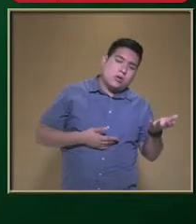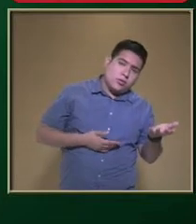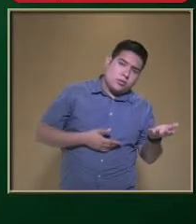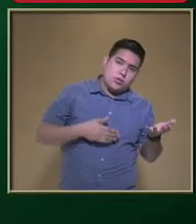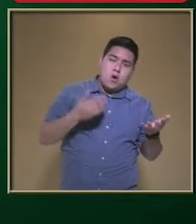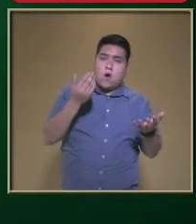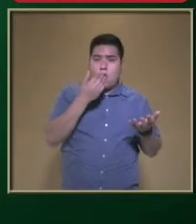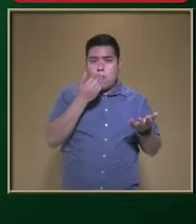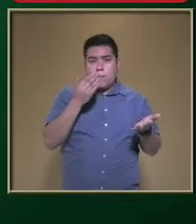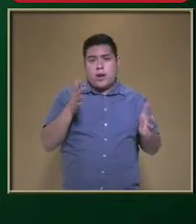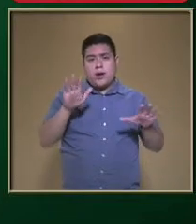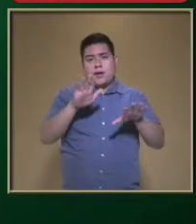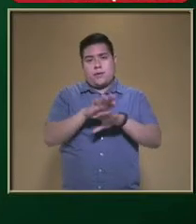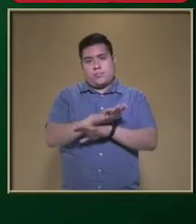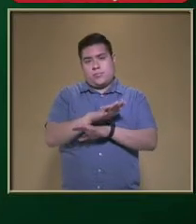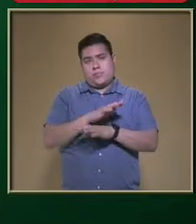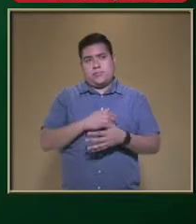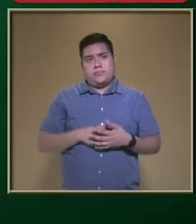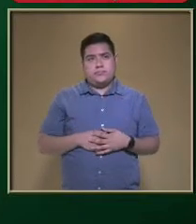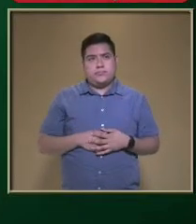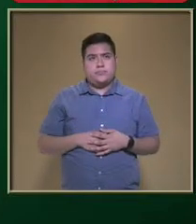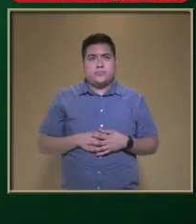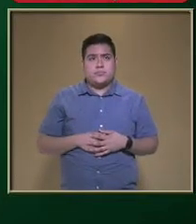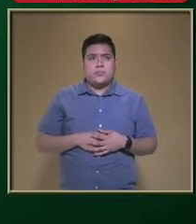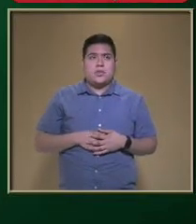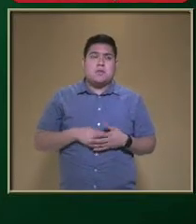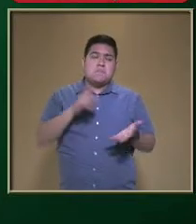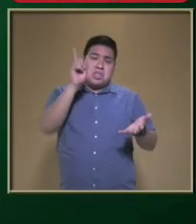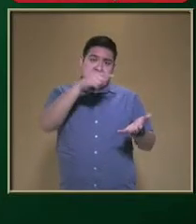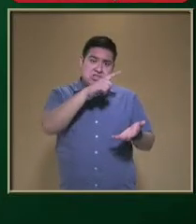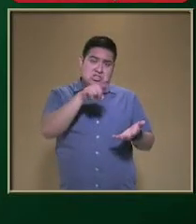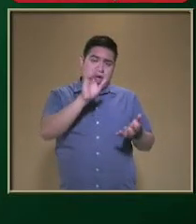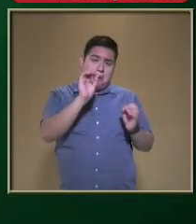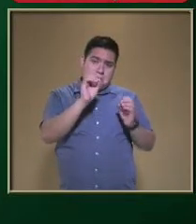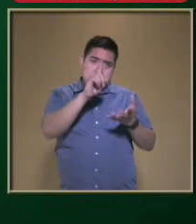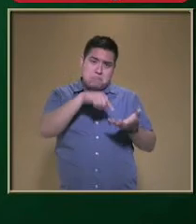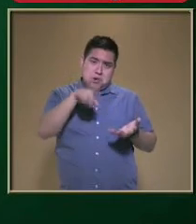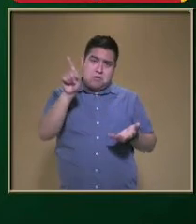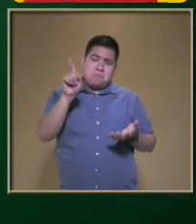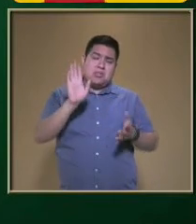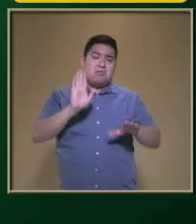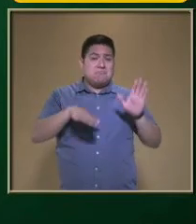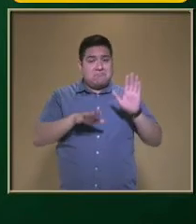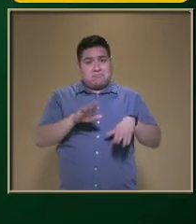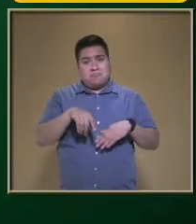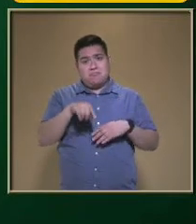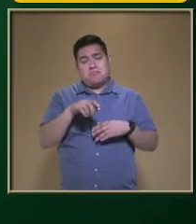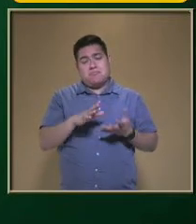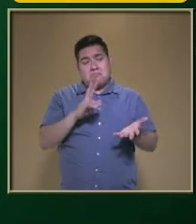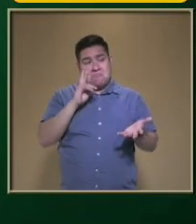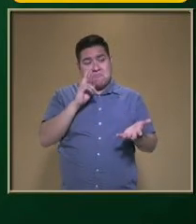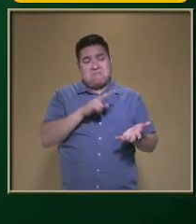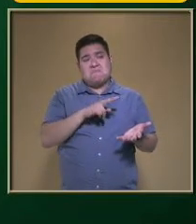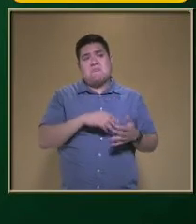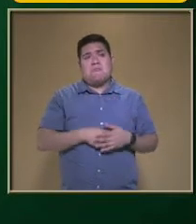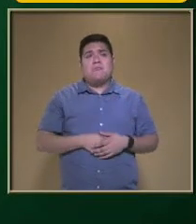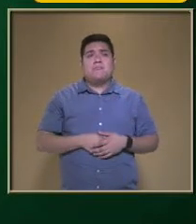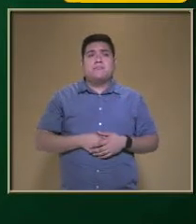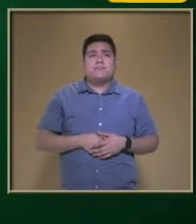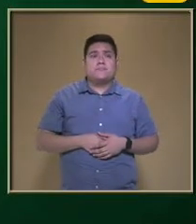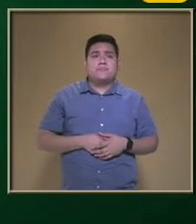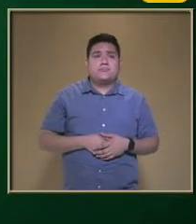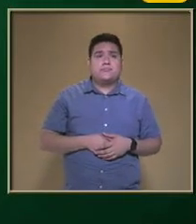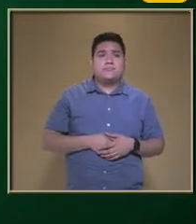que está mal? Puedes ayudarte Poniendo una tachita O una palomita De acuerdo A como haya resultado El